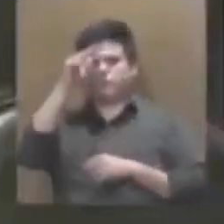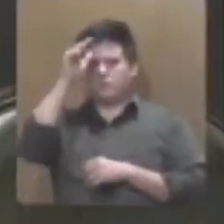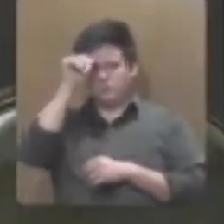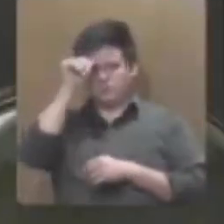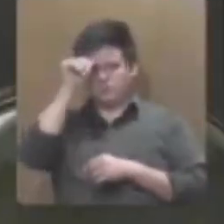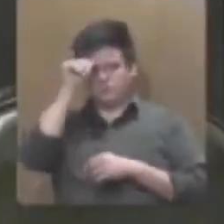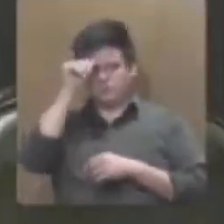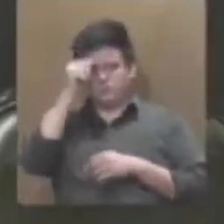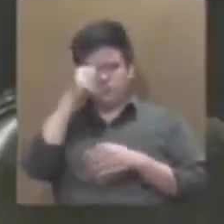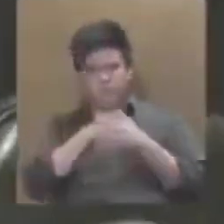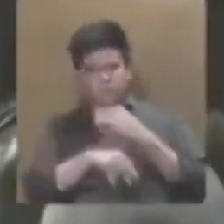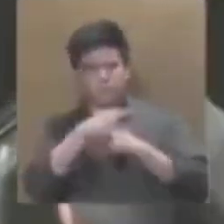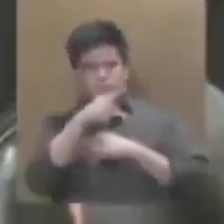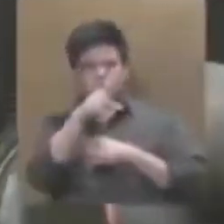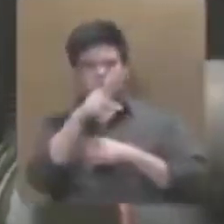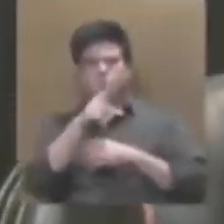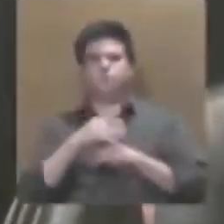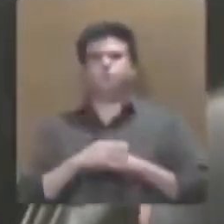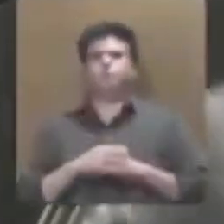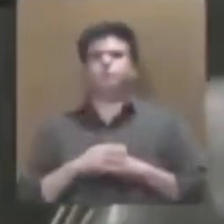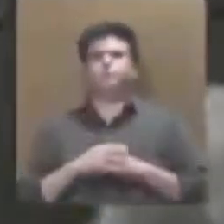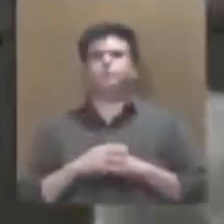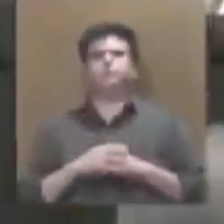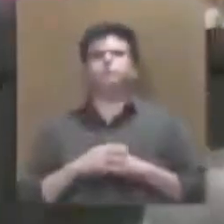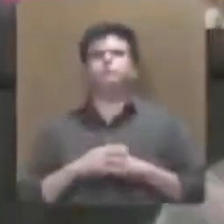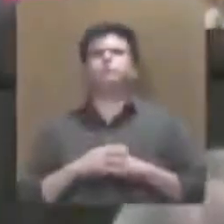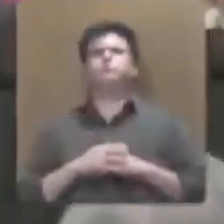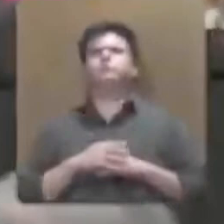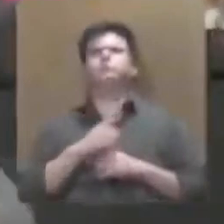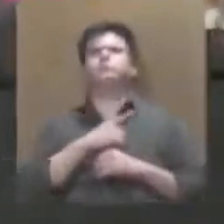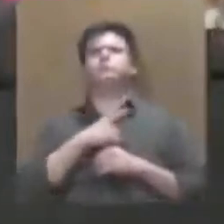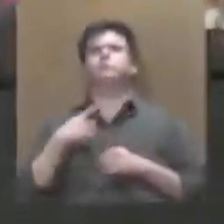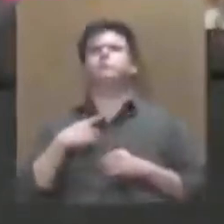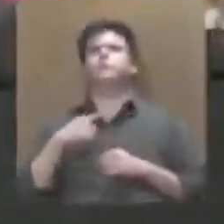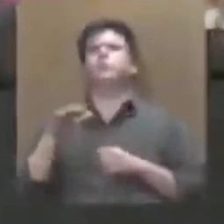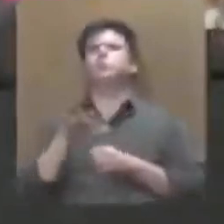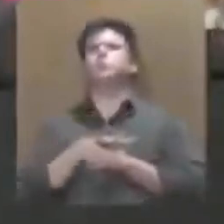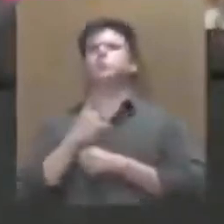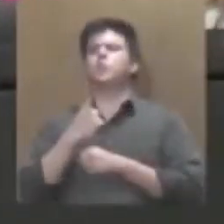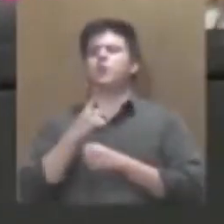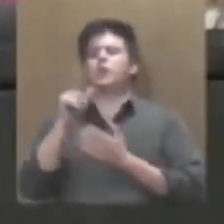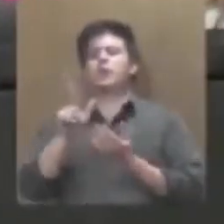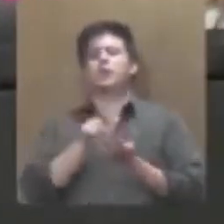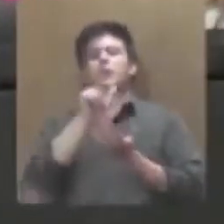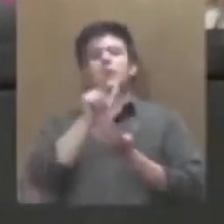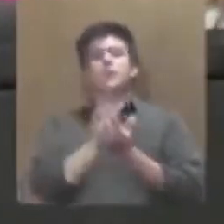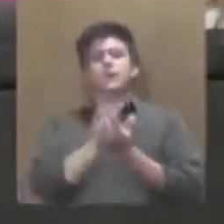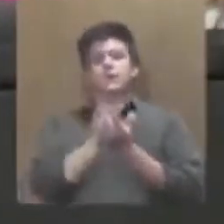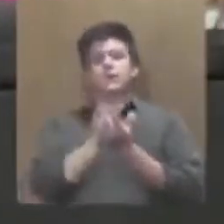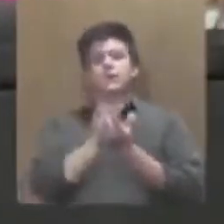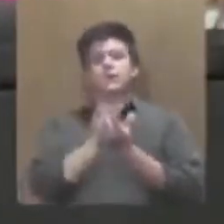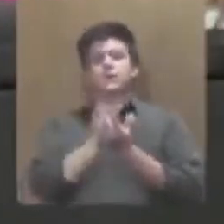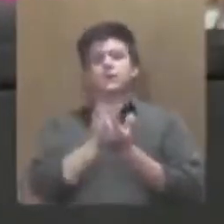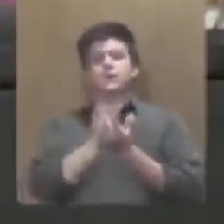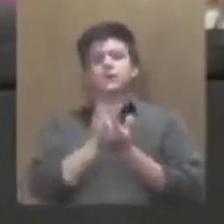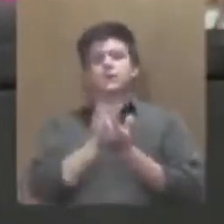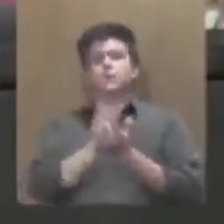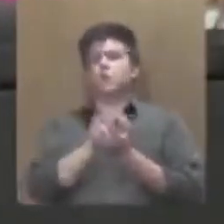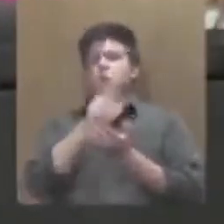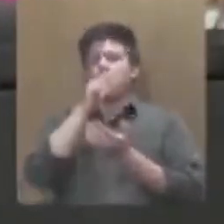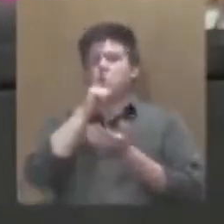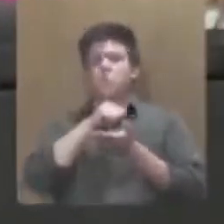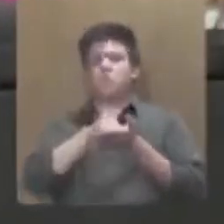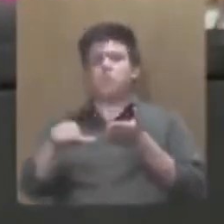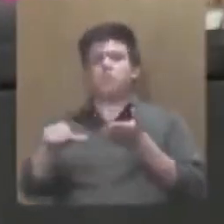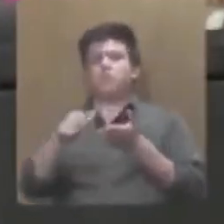acuerdo en el fondo de su reserva esto tiene que ver porque las leyes que no son objeto de veto son